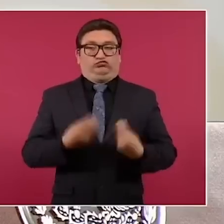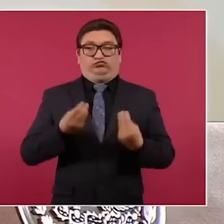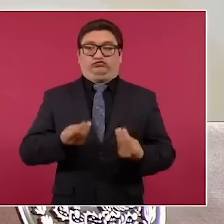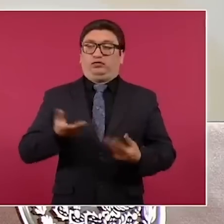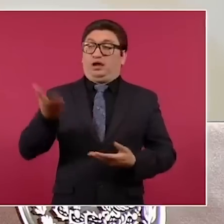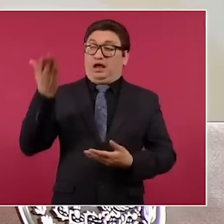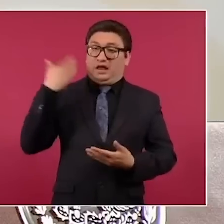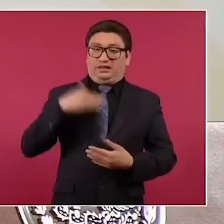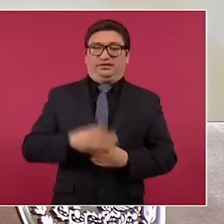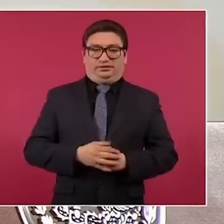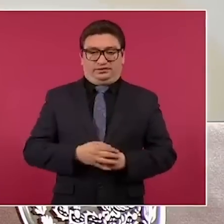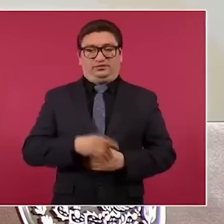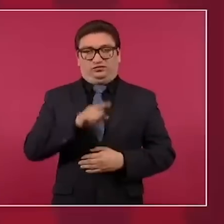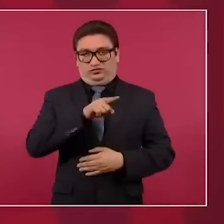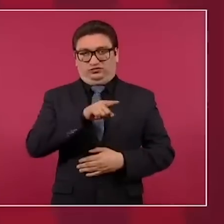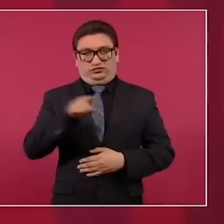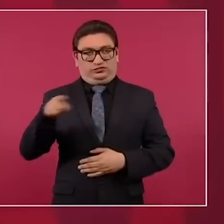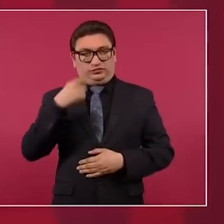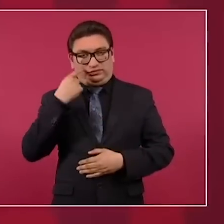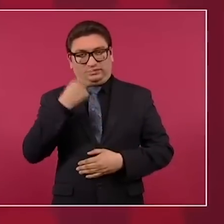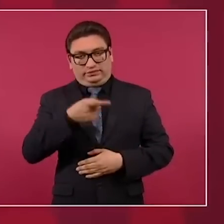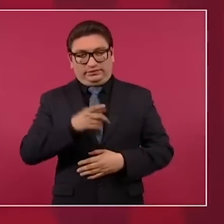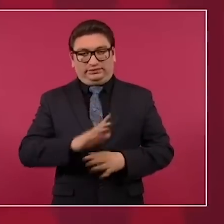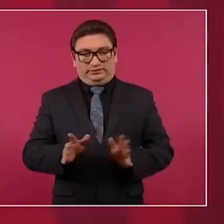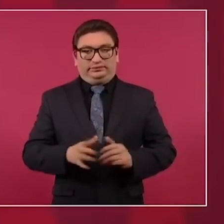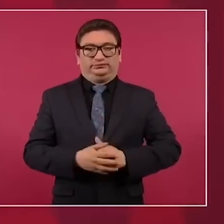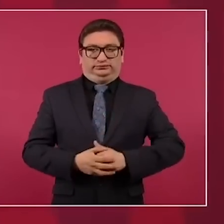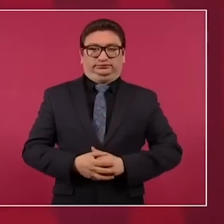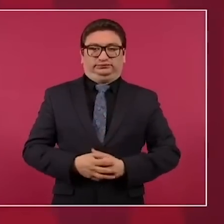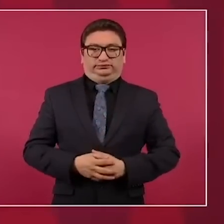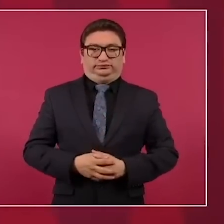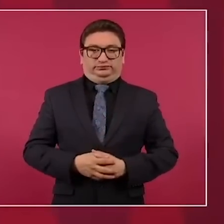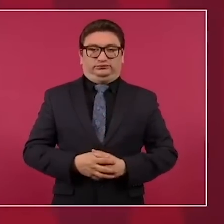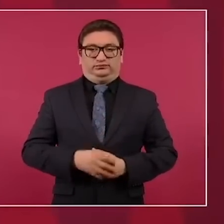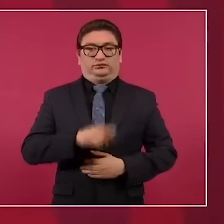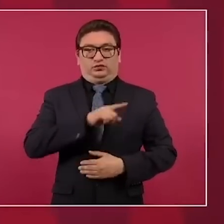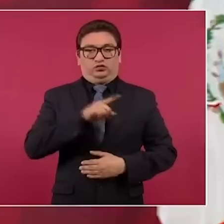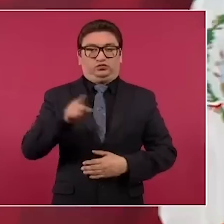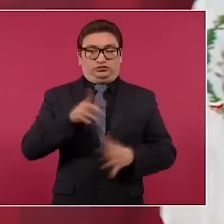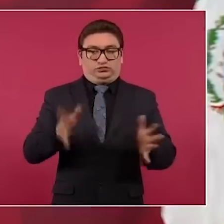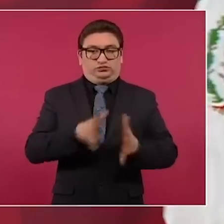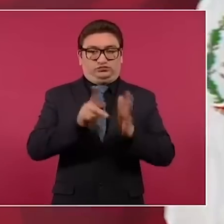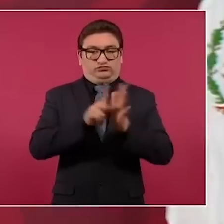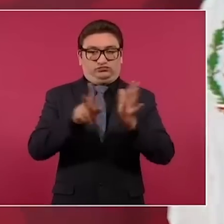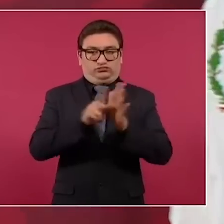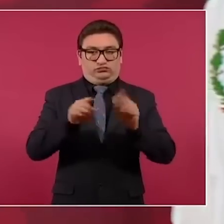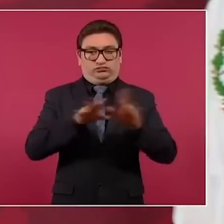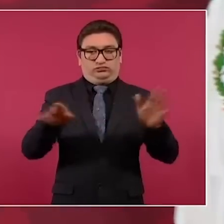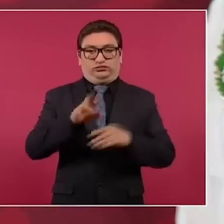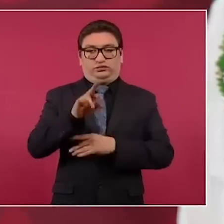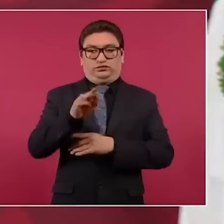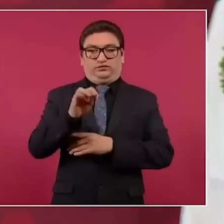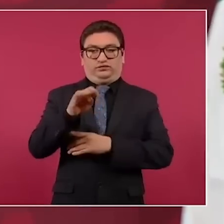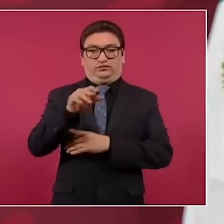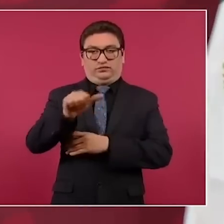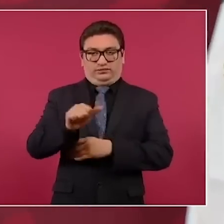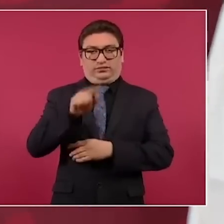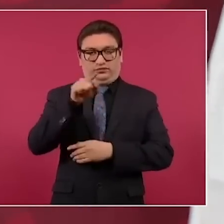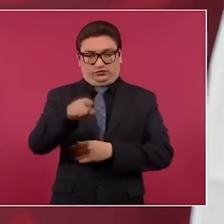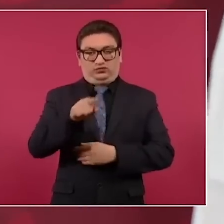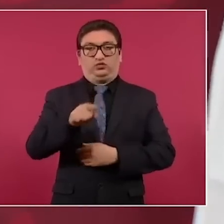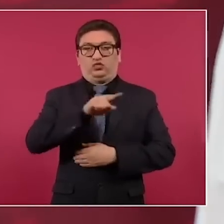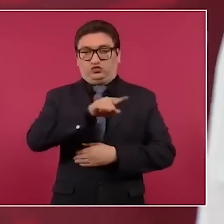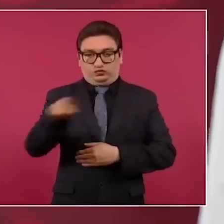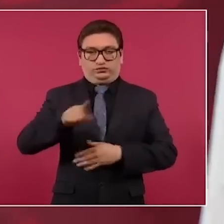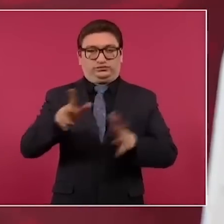la que ustedes promovían desde el Reforma y